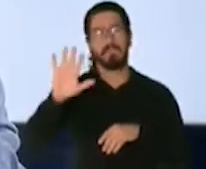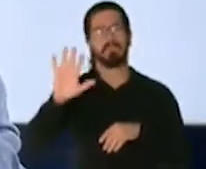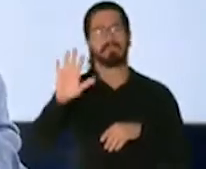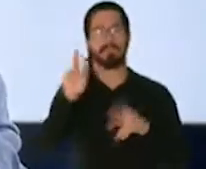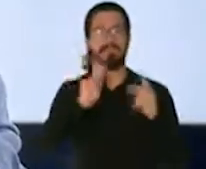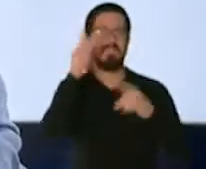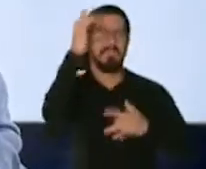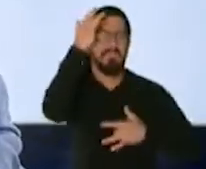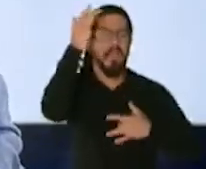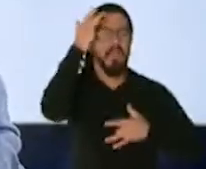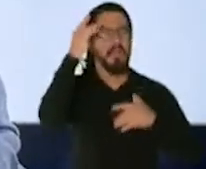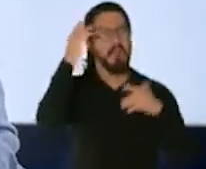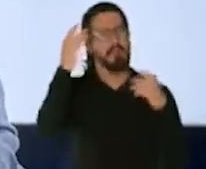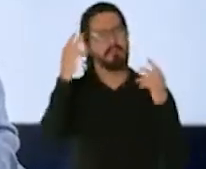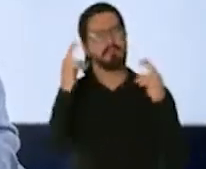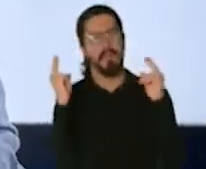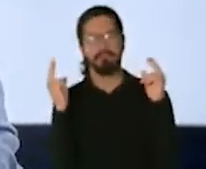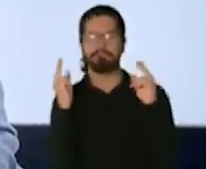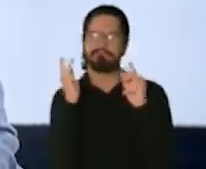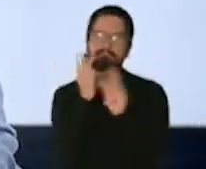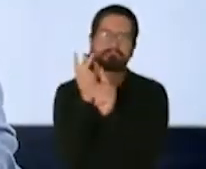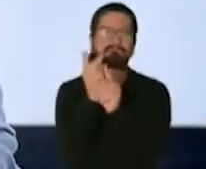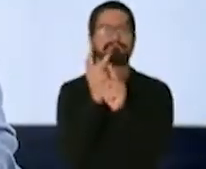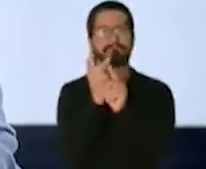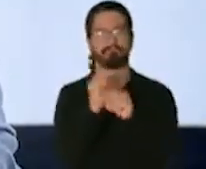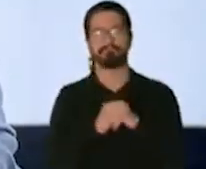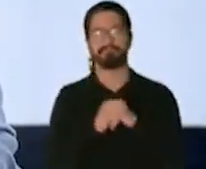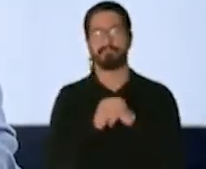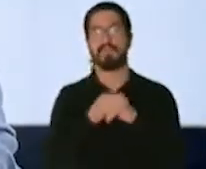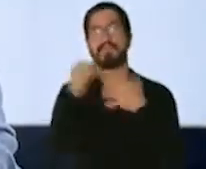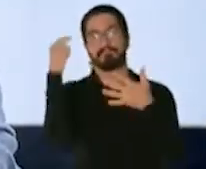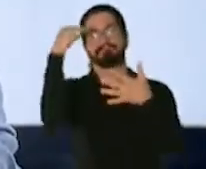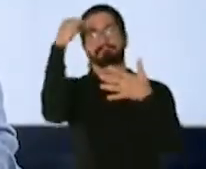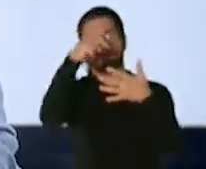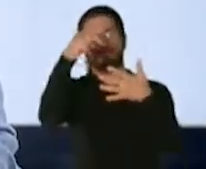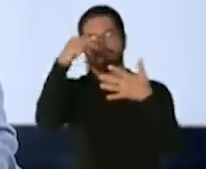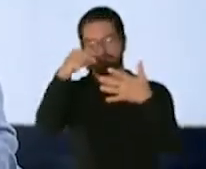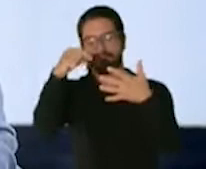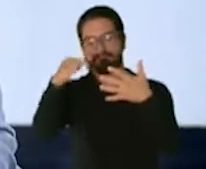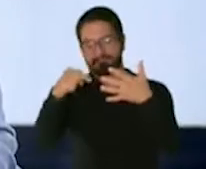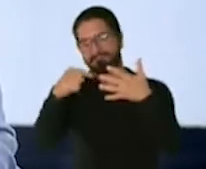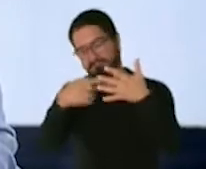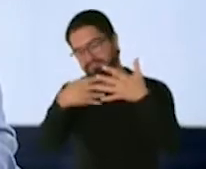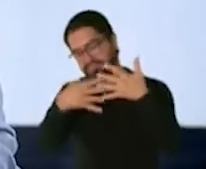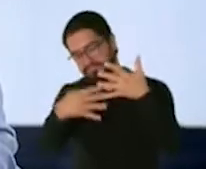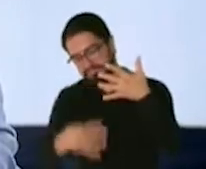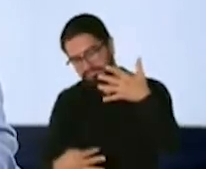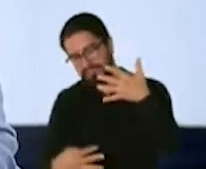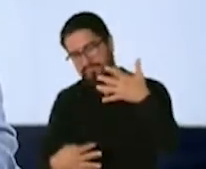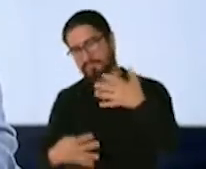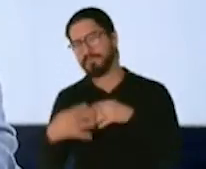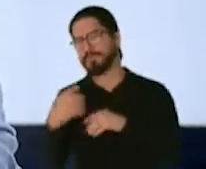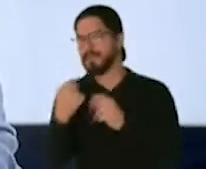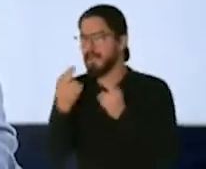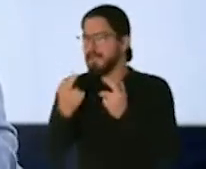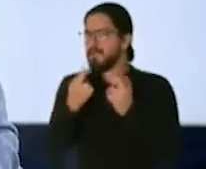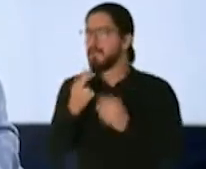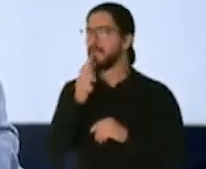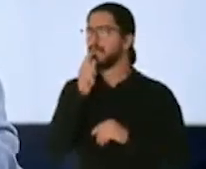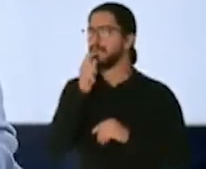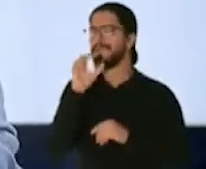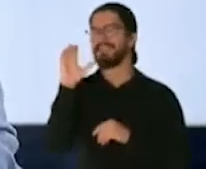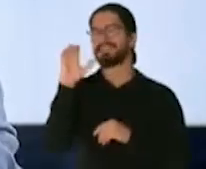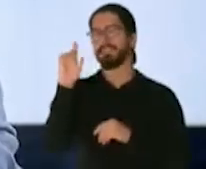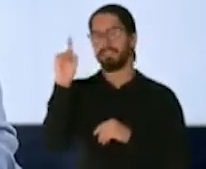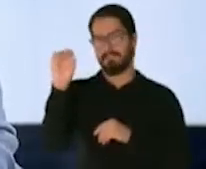Y así seguimos en estas fases que son recomendadas por el CDC. Esto no es algo que